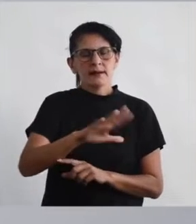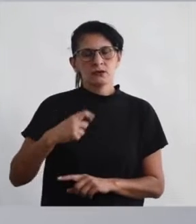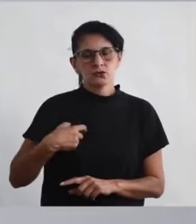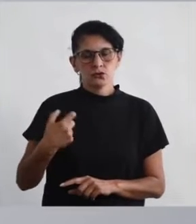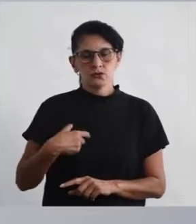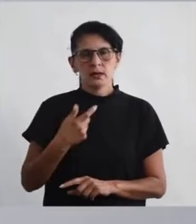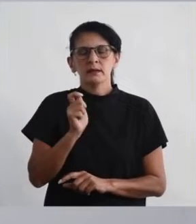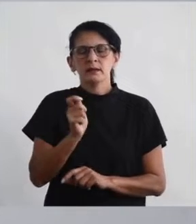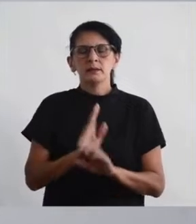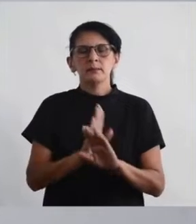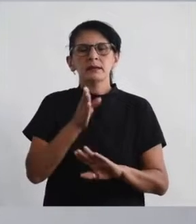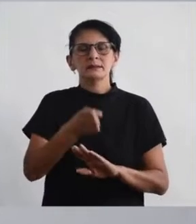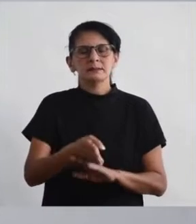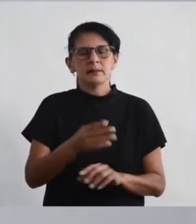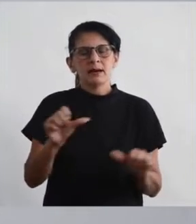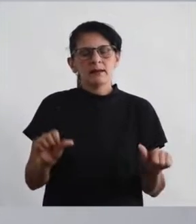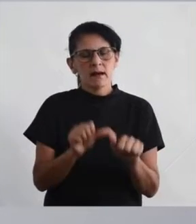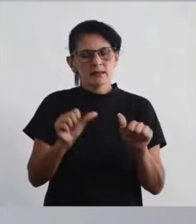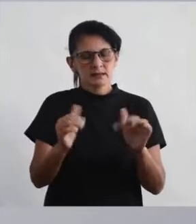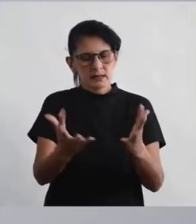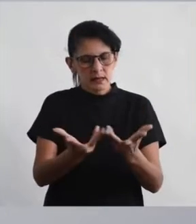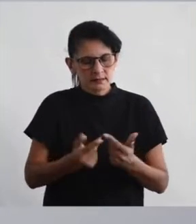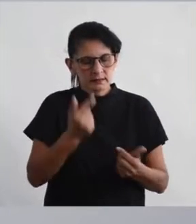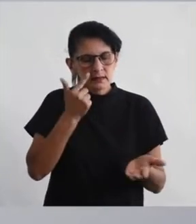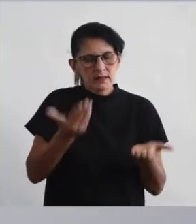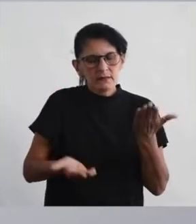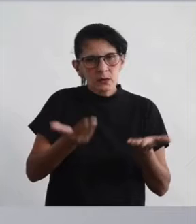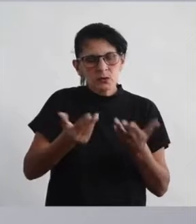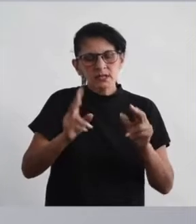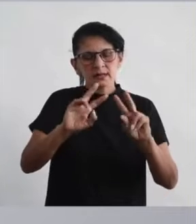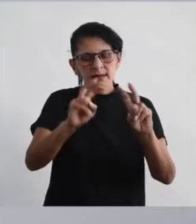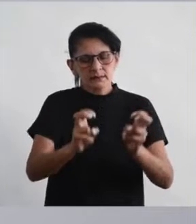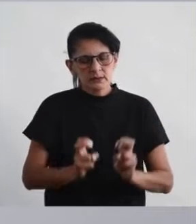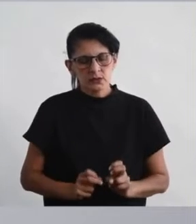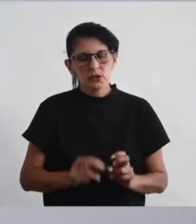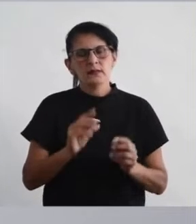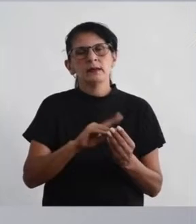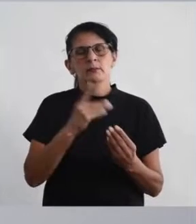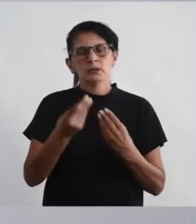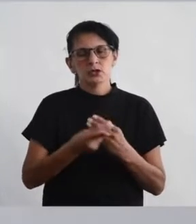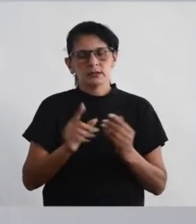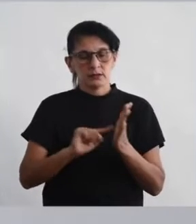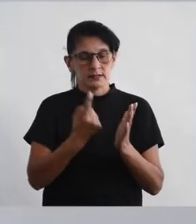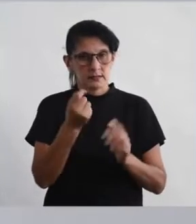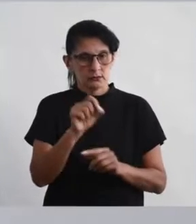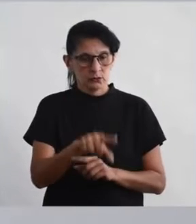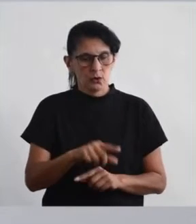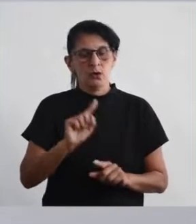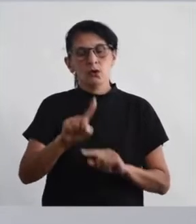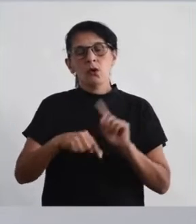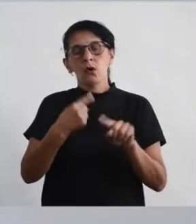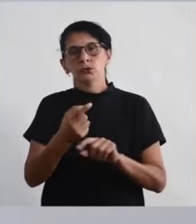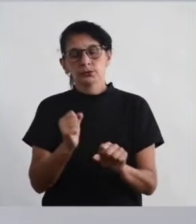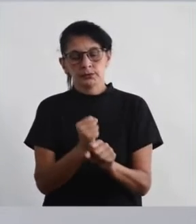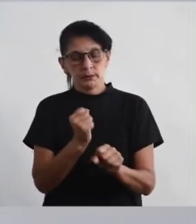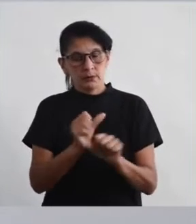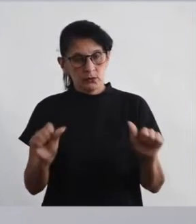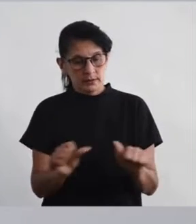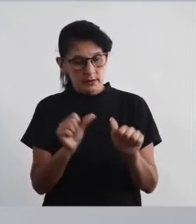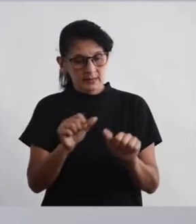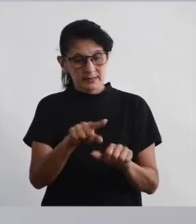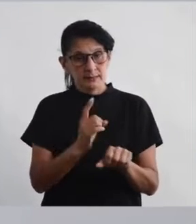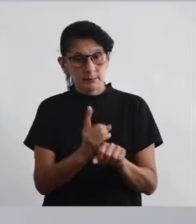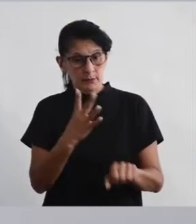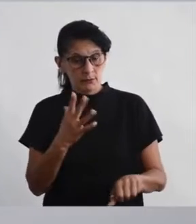social quien participará en la elaboración, evaluación y revisión del proyecto de centro. Otras tareas que cumple este